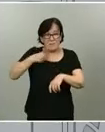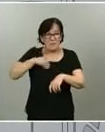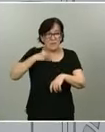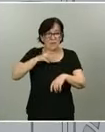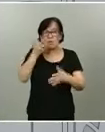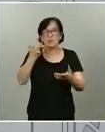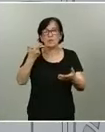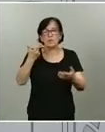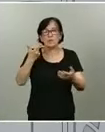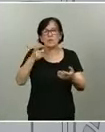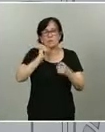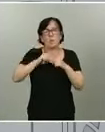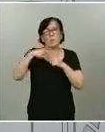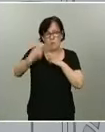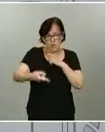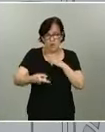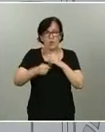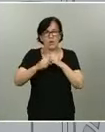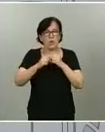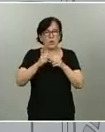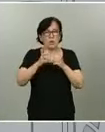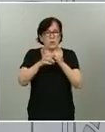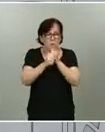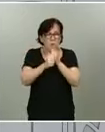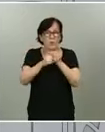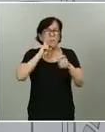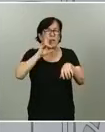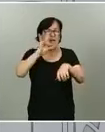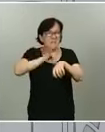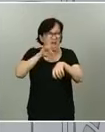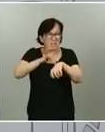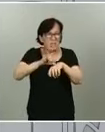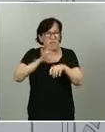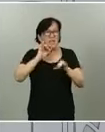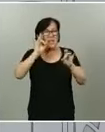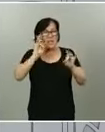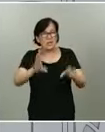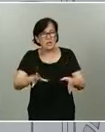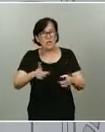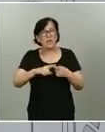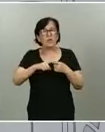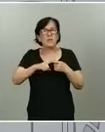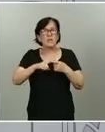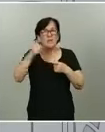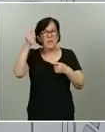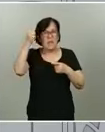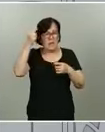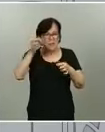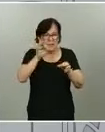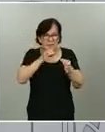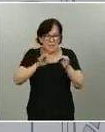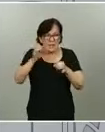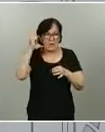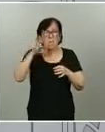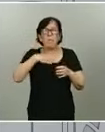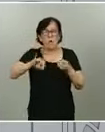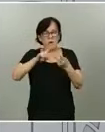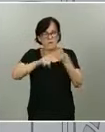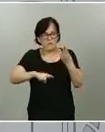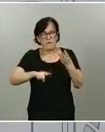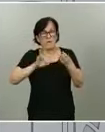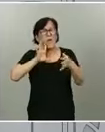posteriores al haber padecido una enfermedad, igual que tenemos algunos cuadros neurológicos, igual que puede haber algunos cuadros asociados